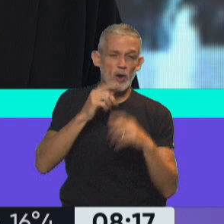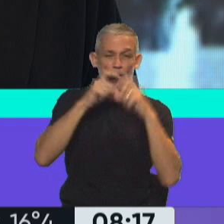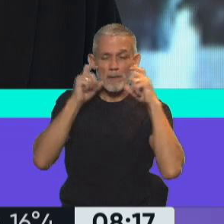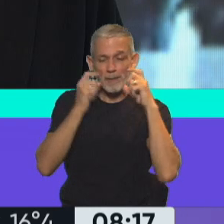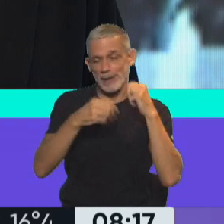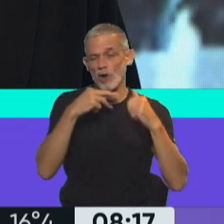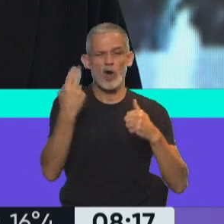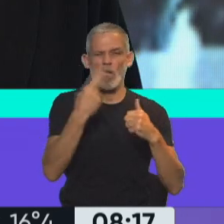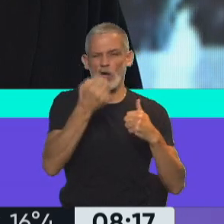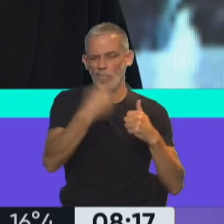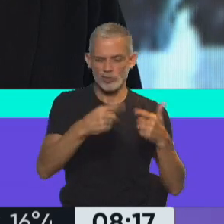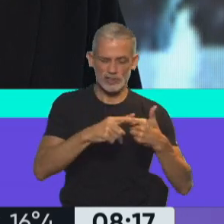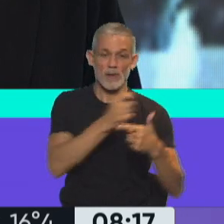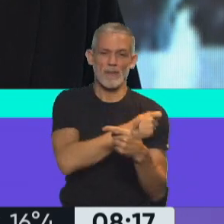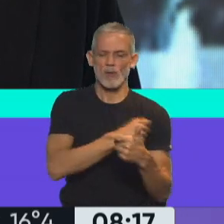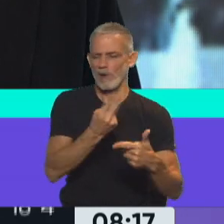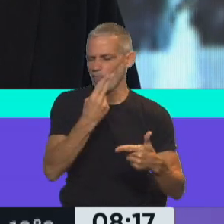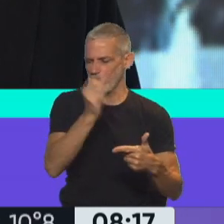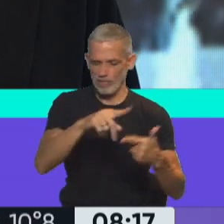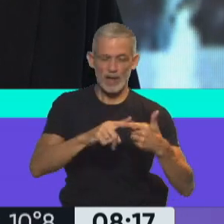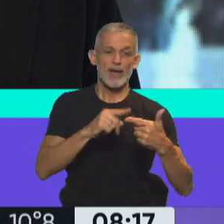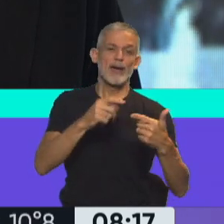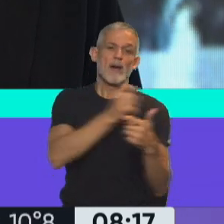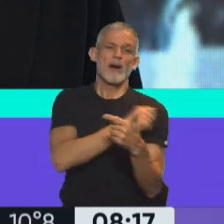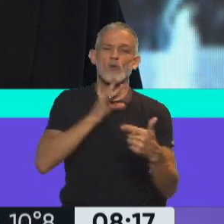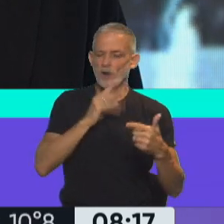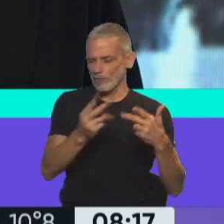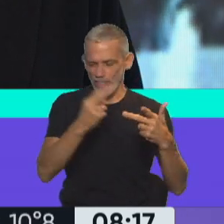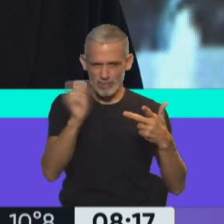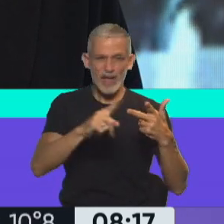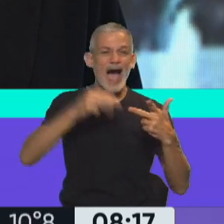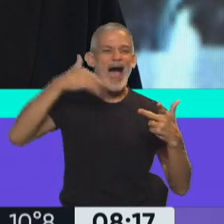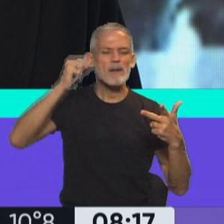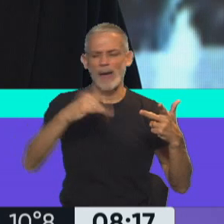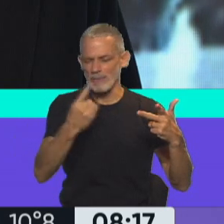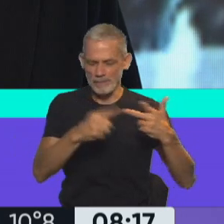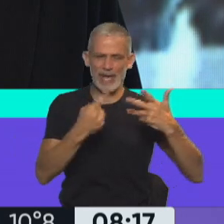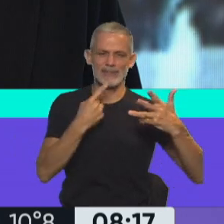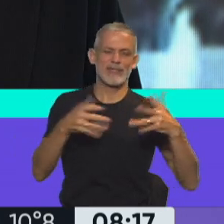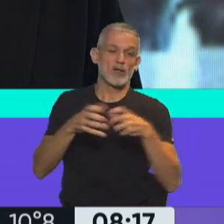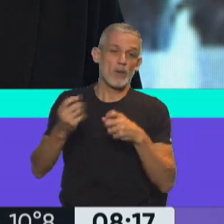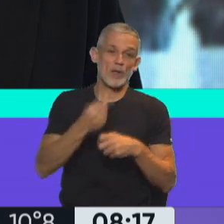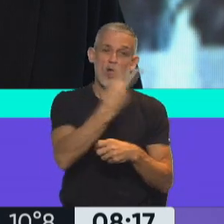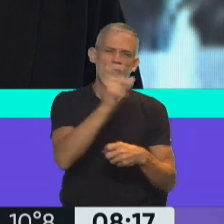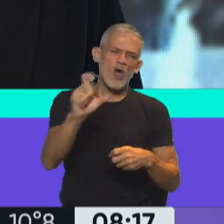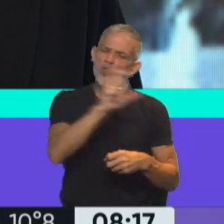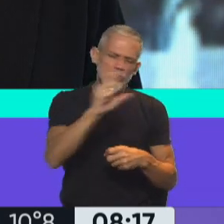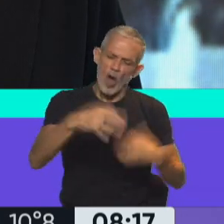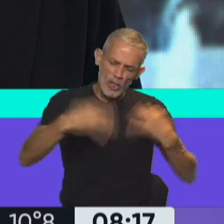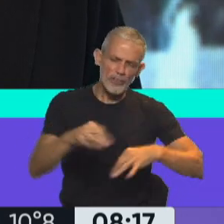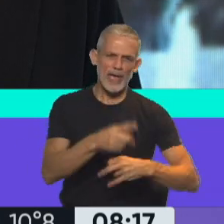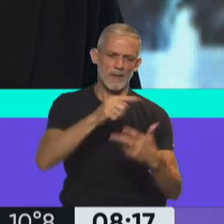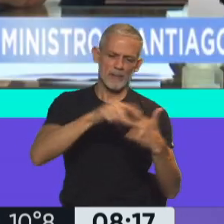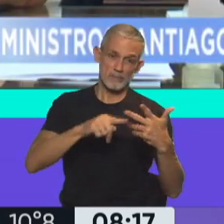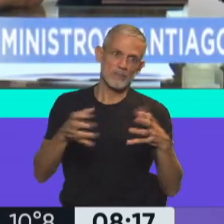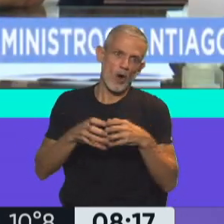servían, que dijo que las vacunas no servían, que dijo que la vacuna rusa no servían, que dijo que ANMAT mentía, que dijo que dos dosis tenían que ser sí o sí o que